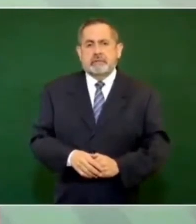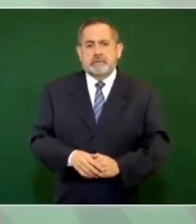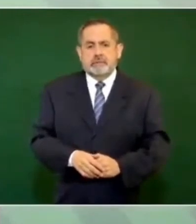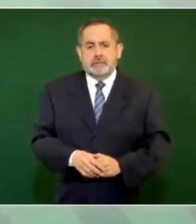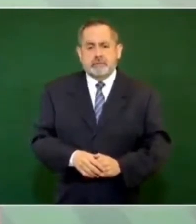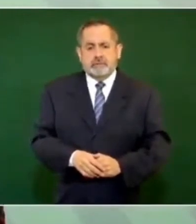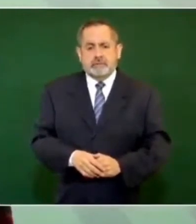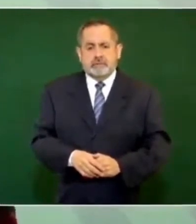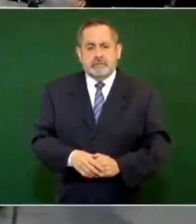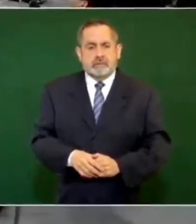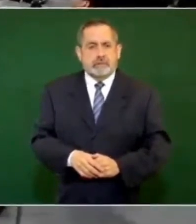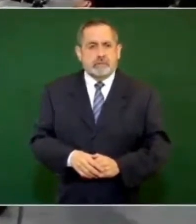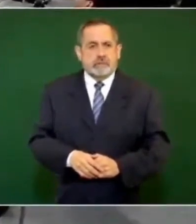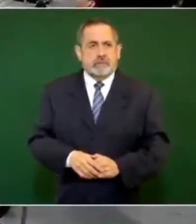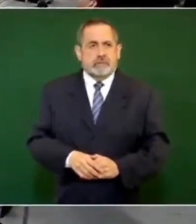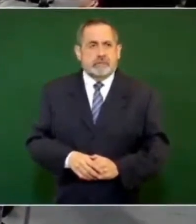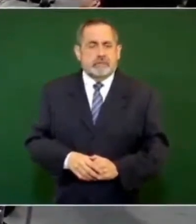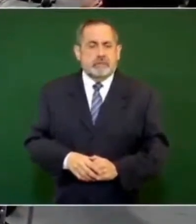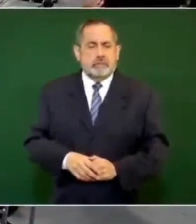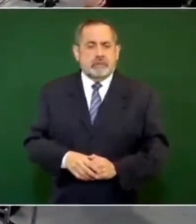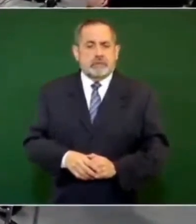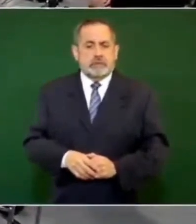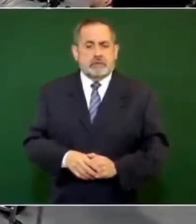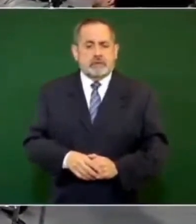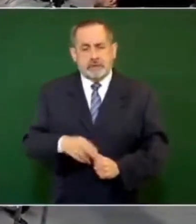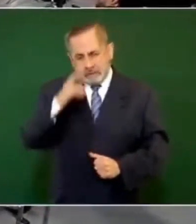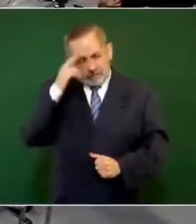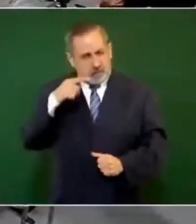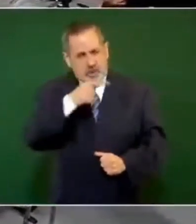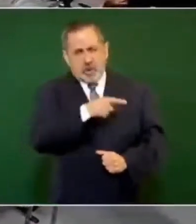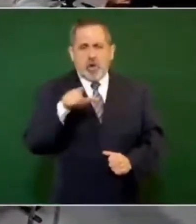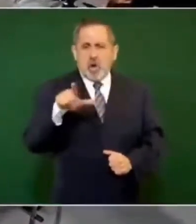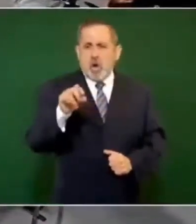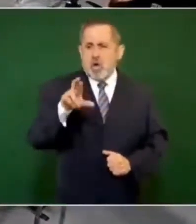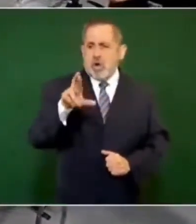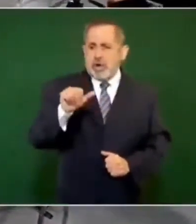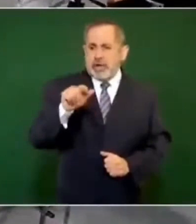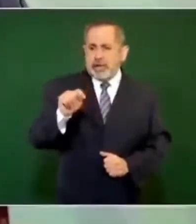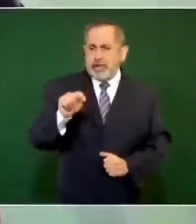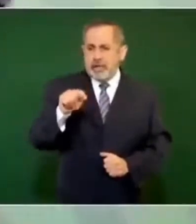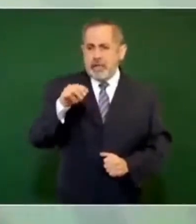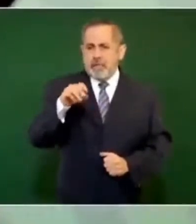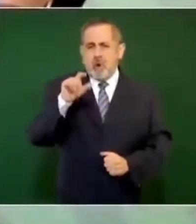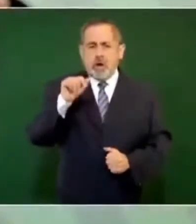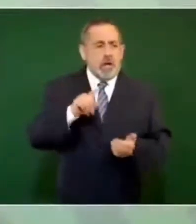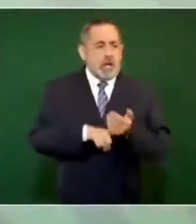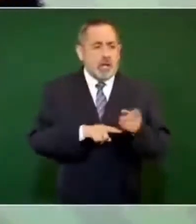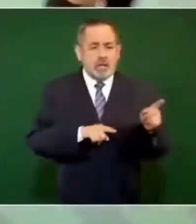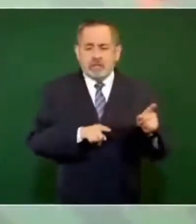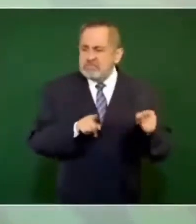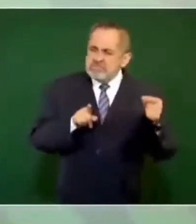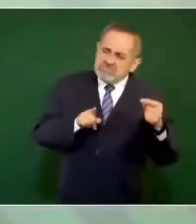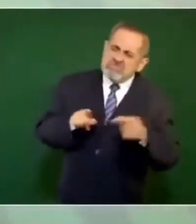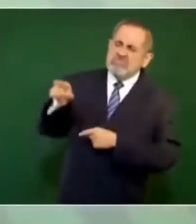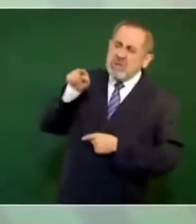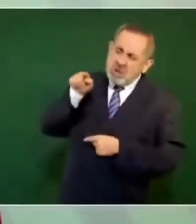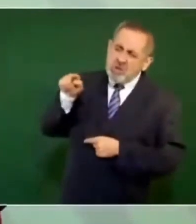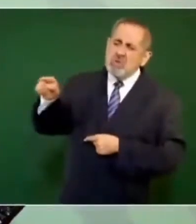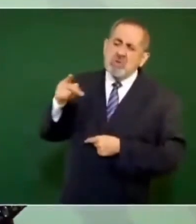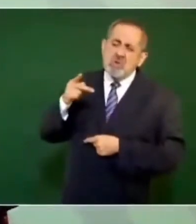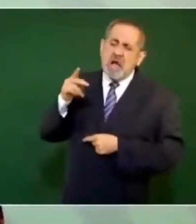Cuando Lore de Mola dice que mis hijos están metidos en